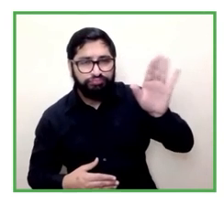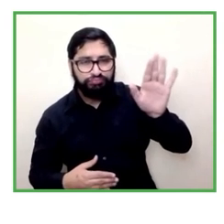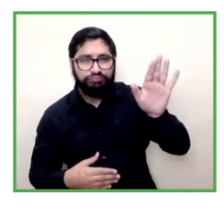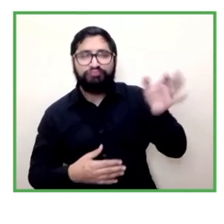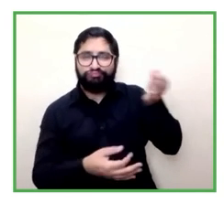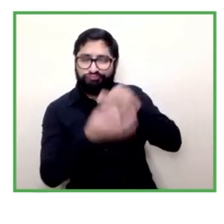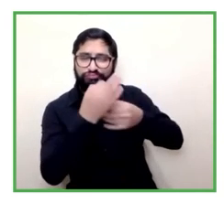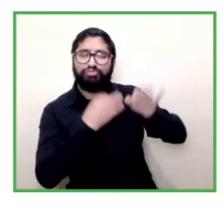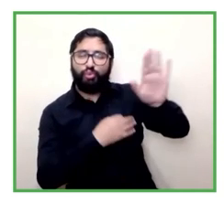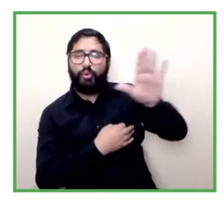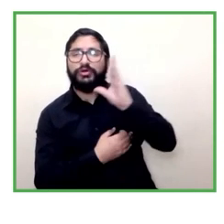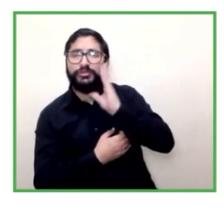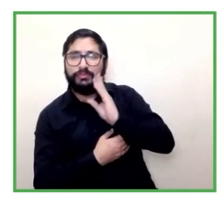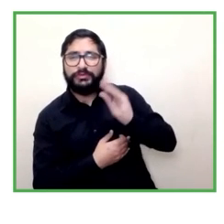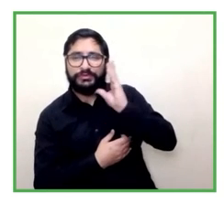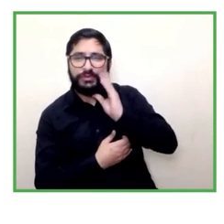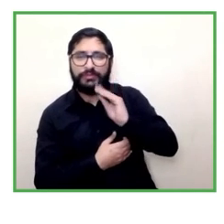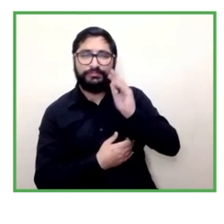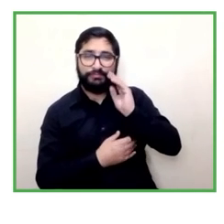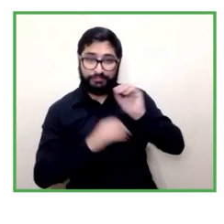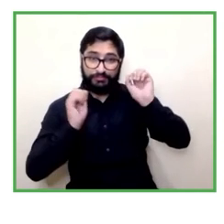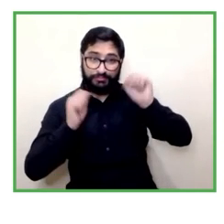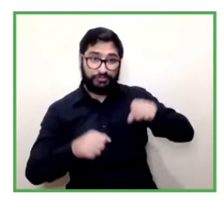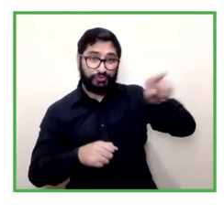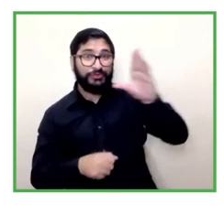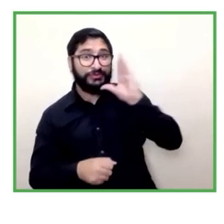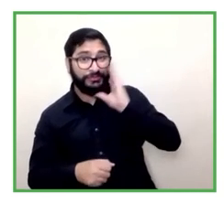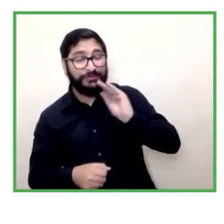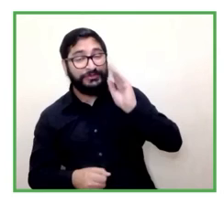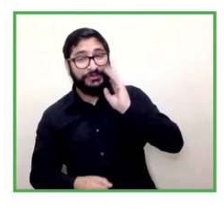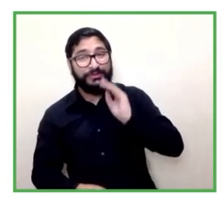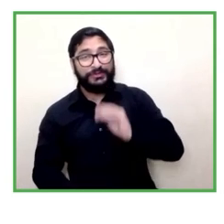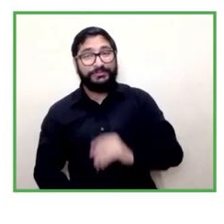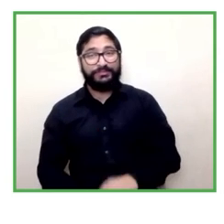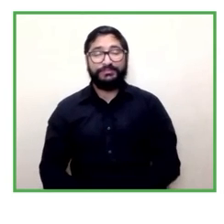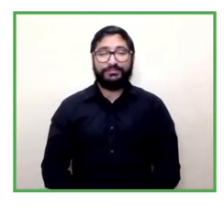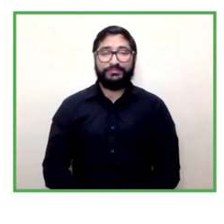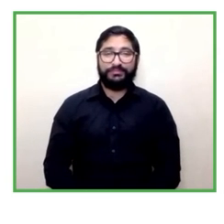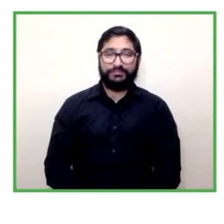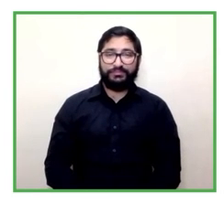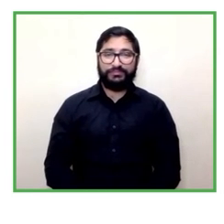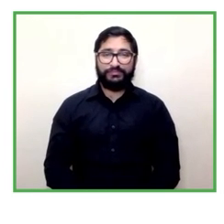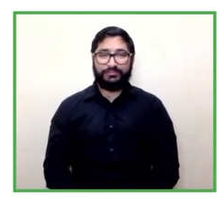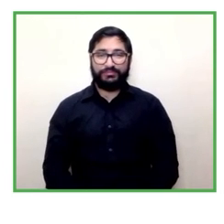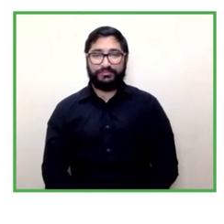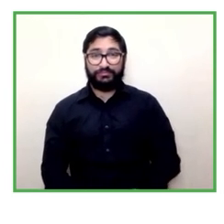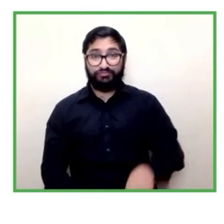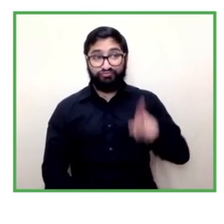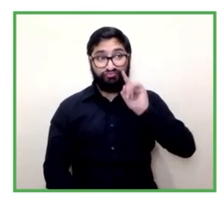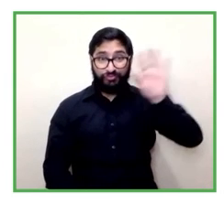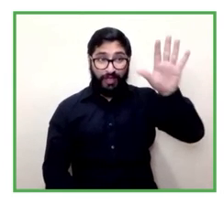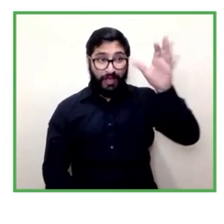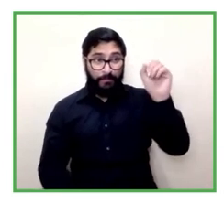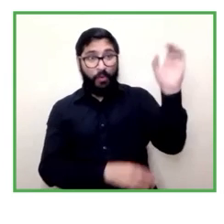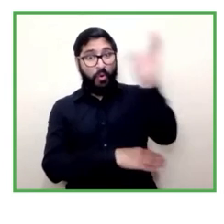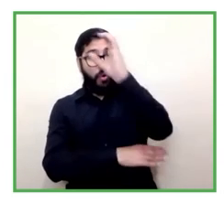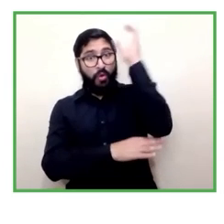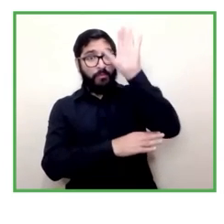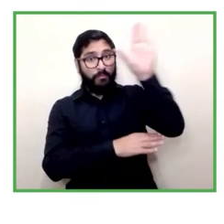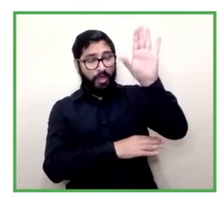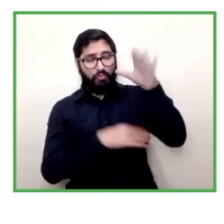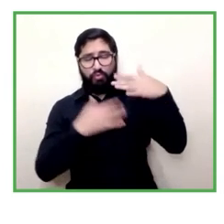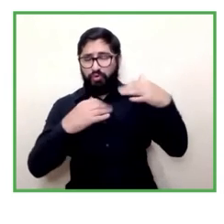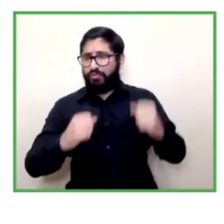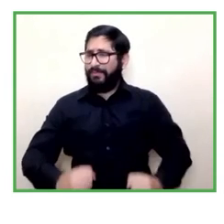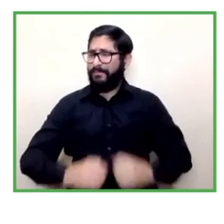en esta experiencia el SENA tiene un sistema muy poderoso muy enseñero en